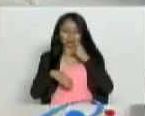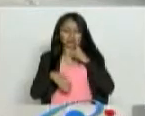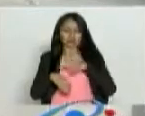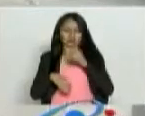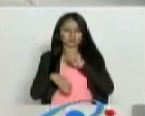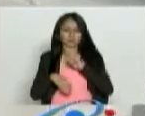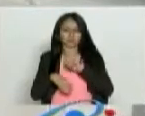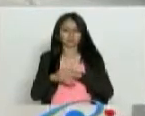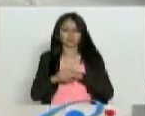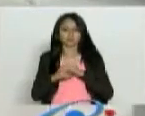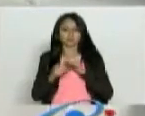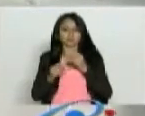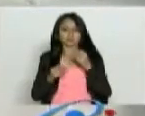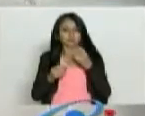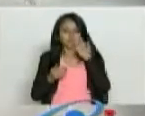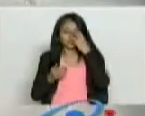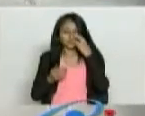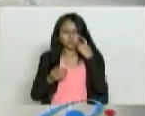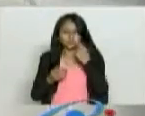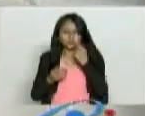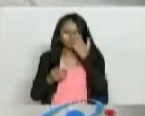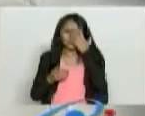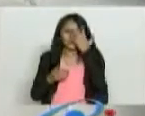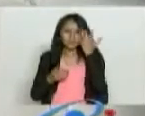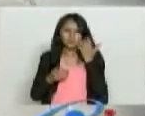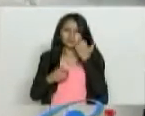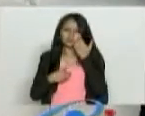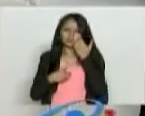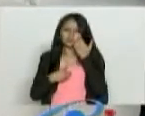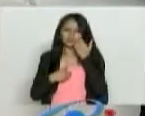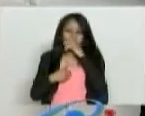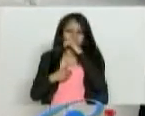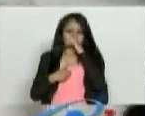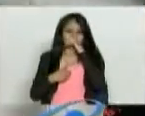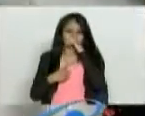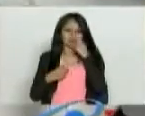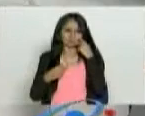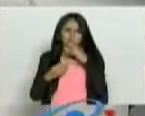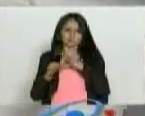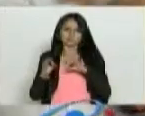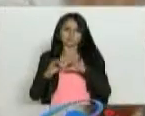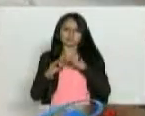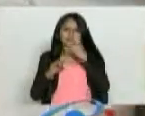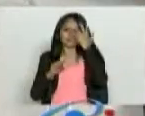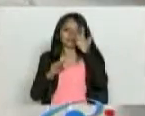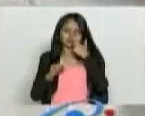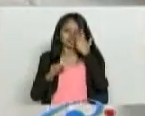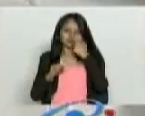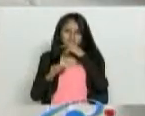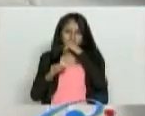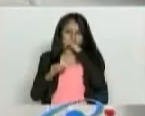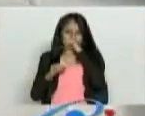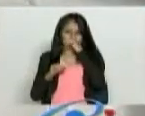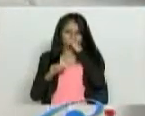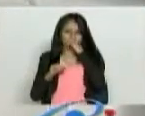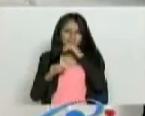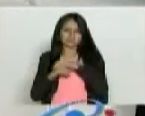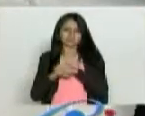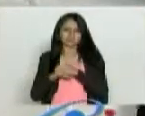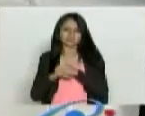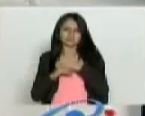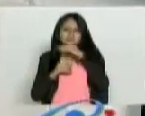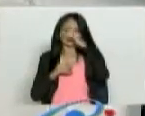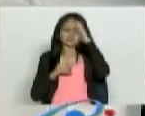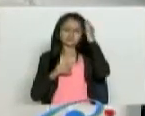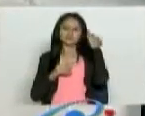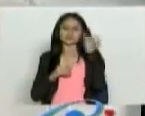buscar la causa. Entonces, se hacen unas pruebas inmunológicas, del sistema inmunológico que hablamos al principio del programa. Y